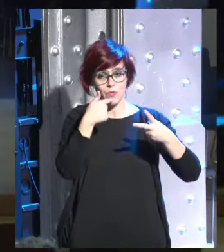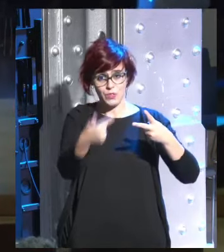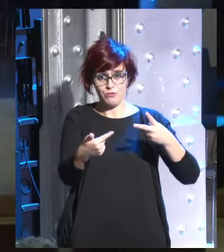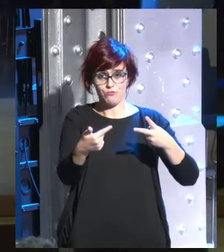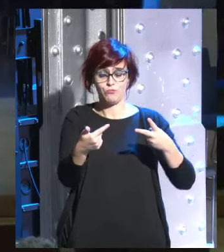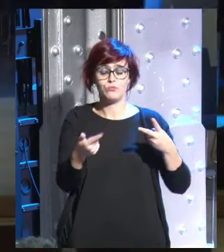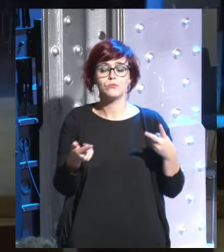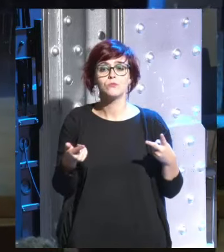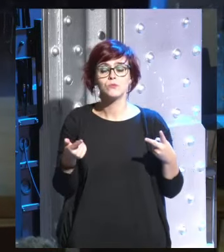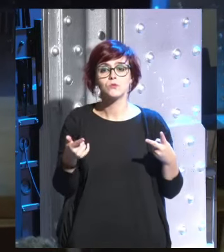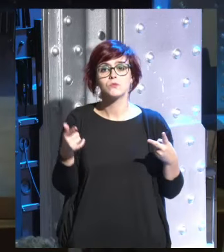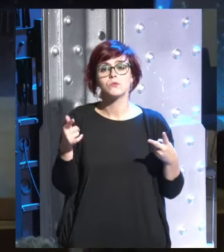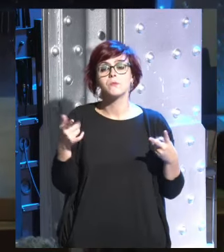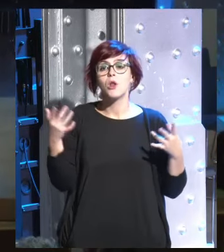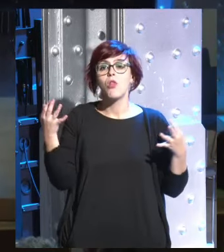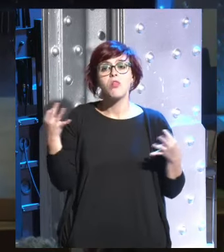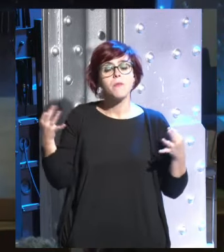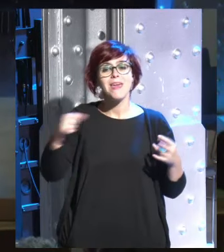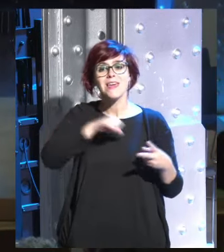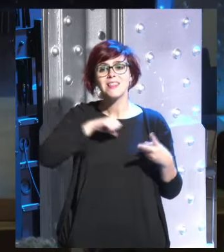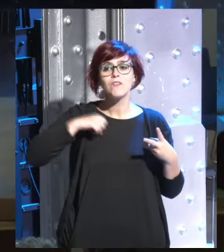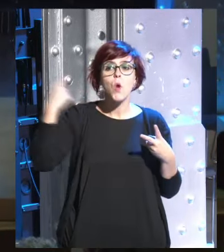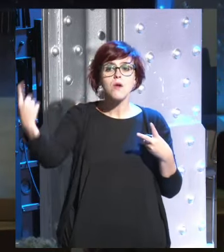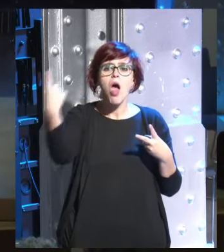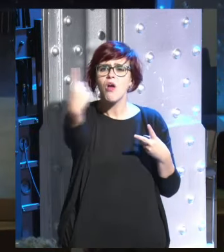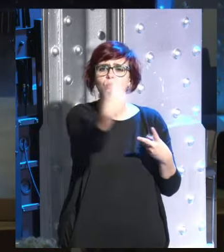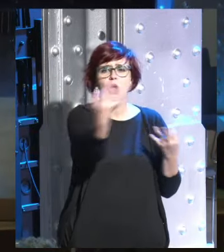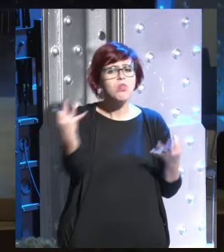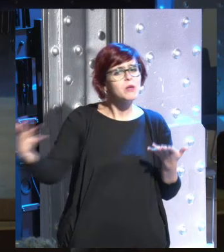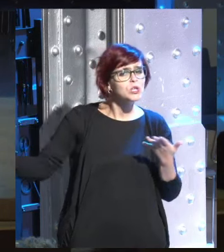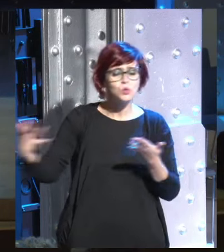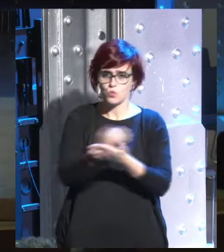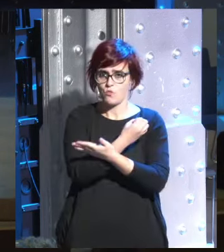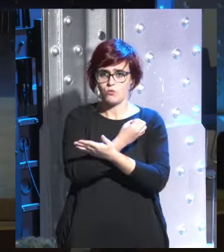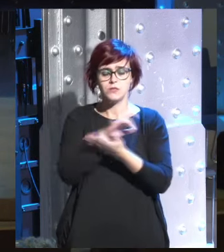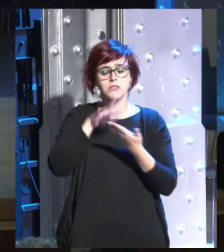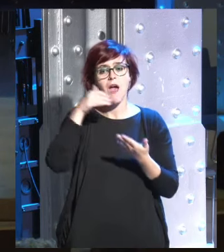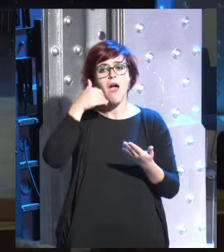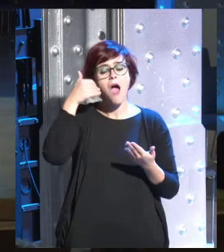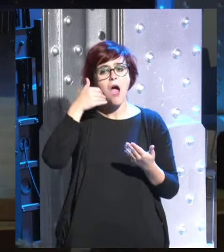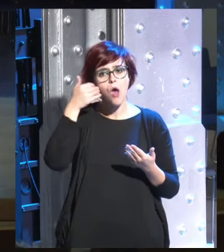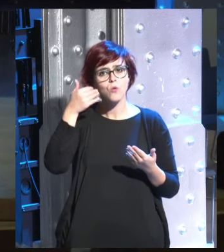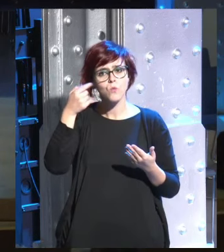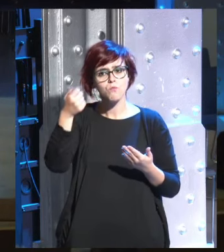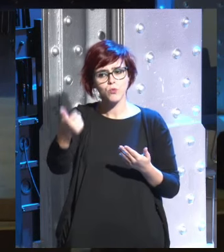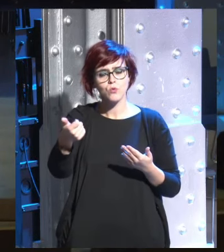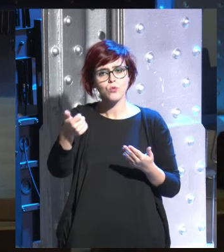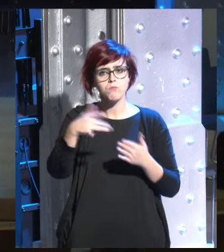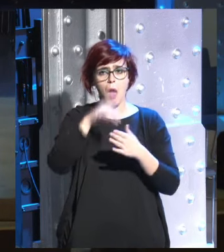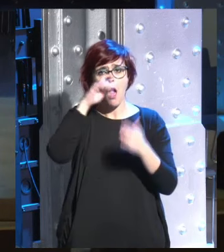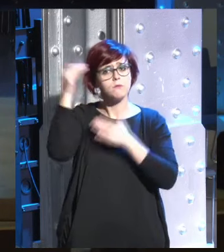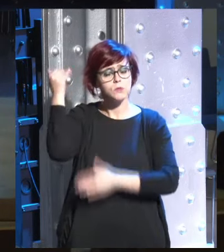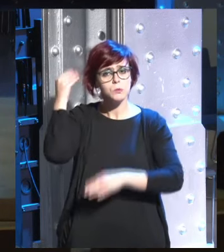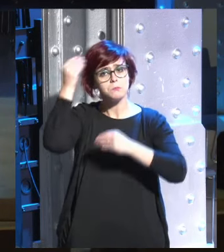importante tarea que todos deberían acometer creo yo y esto es algo muy